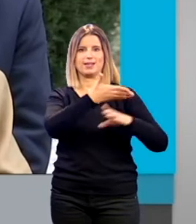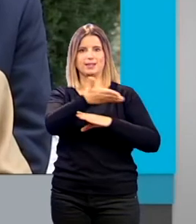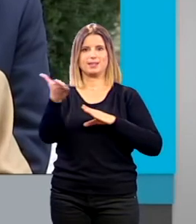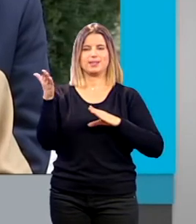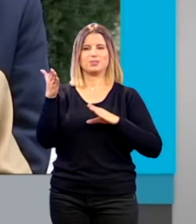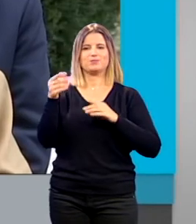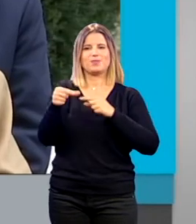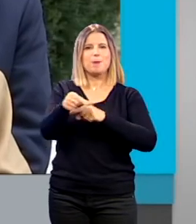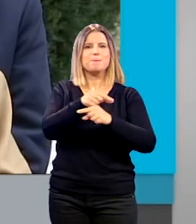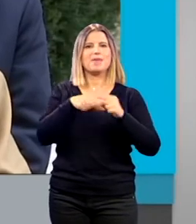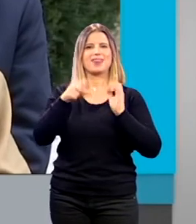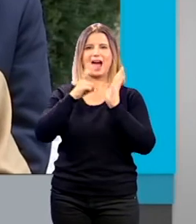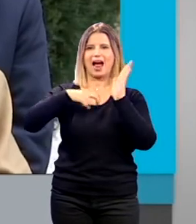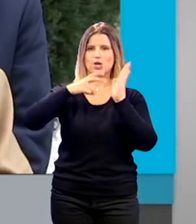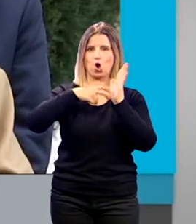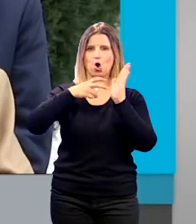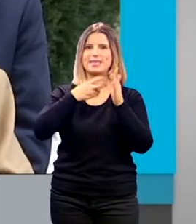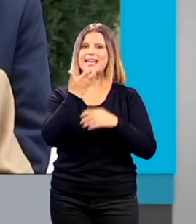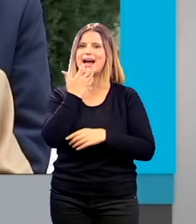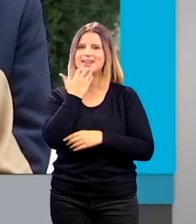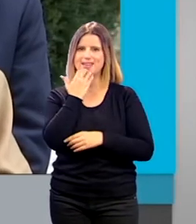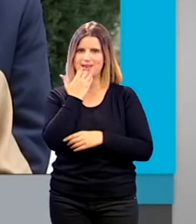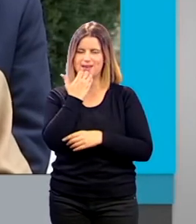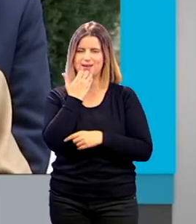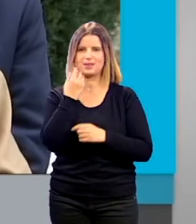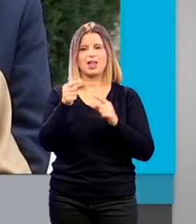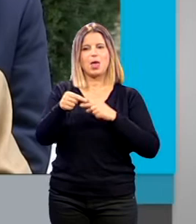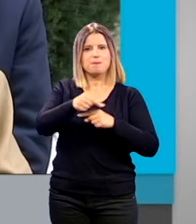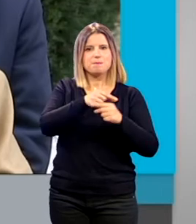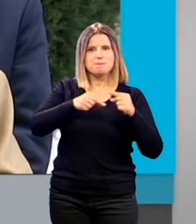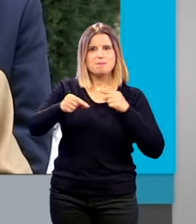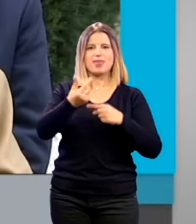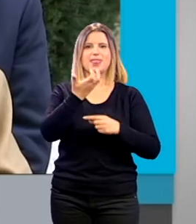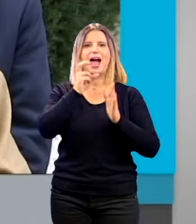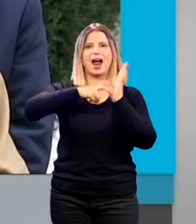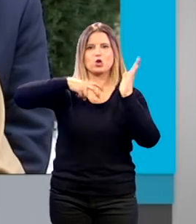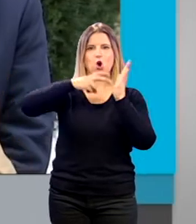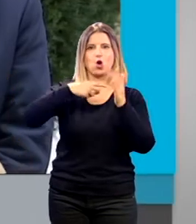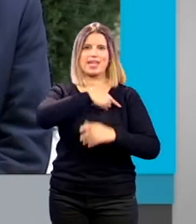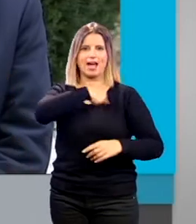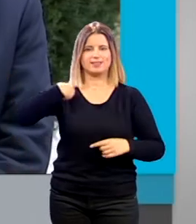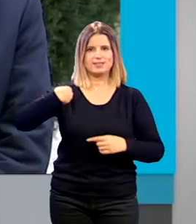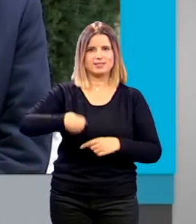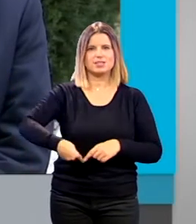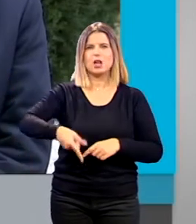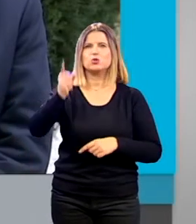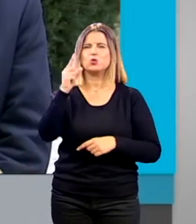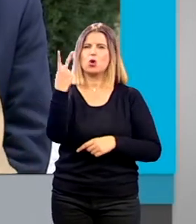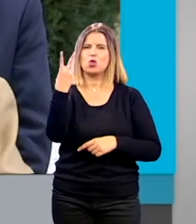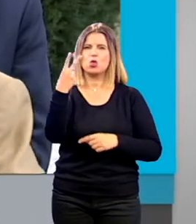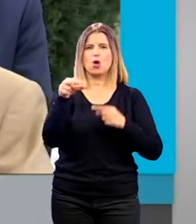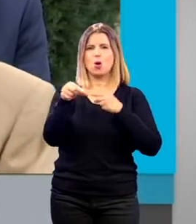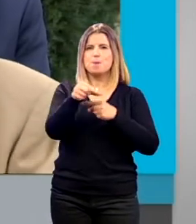piezas de arqueología griega piezas de arqueología china y solamente dos piezas